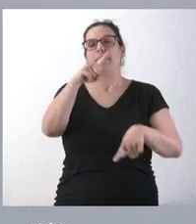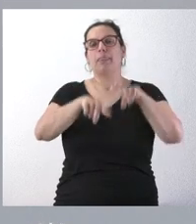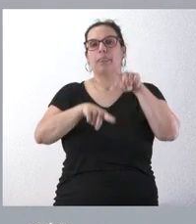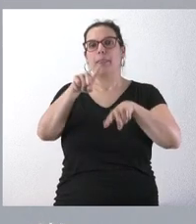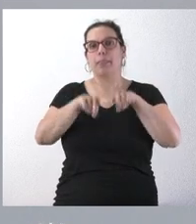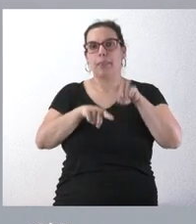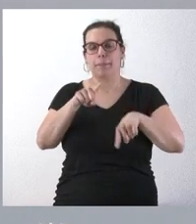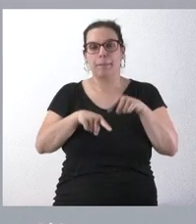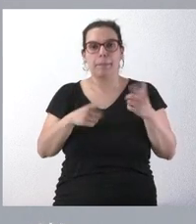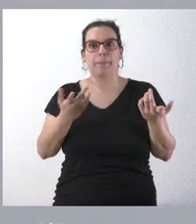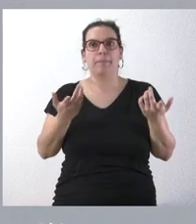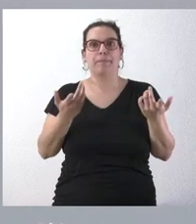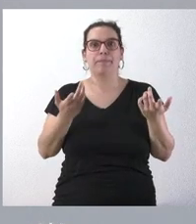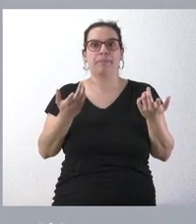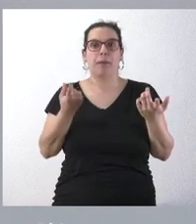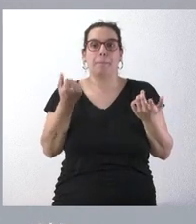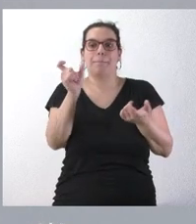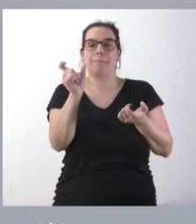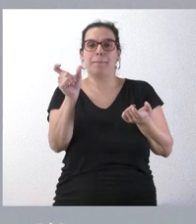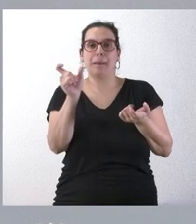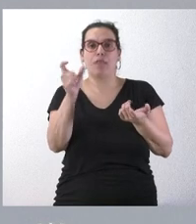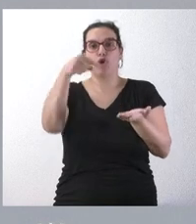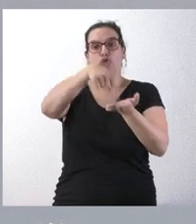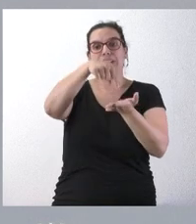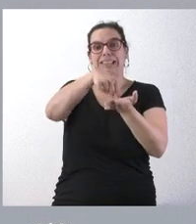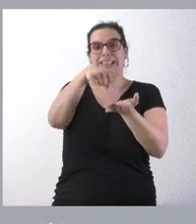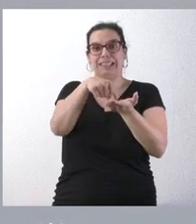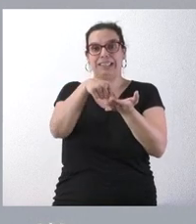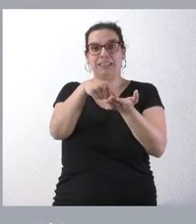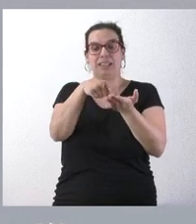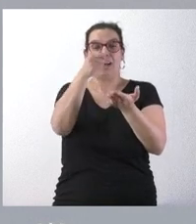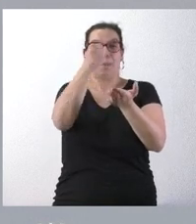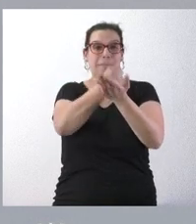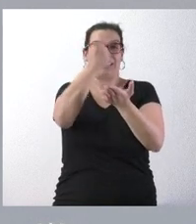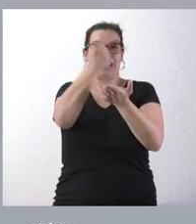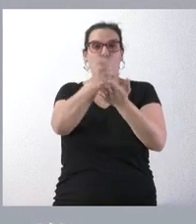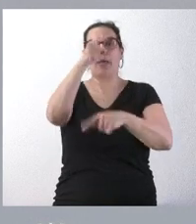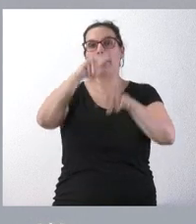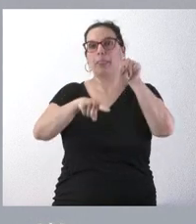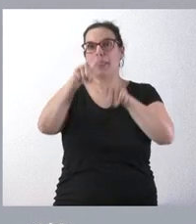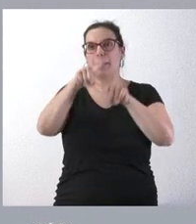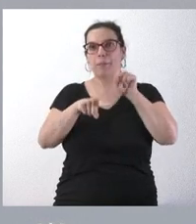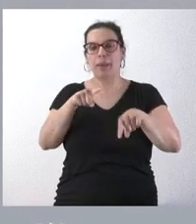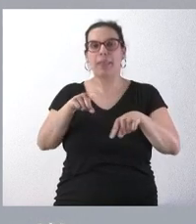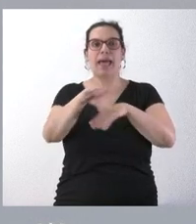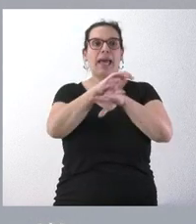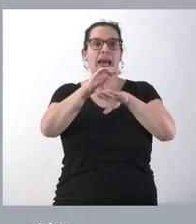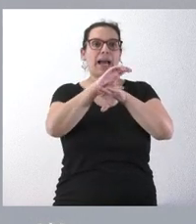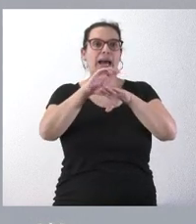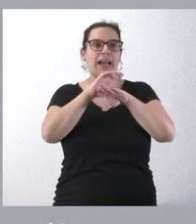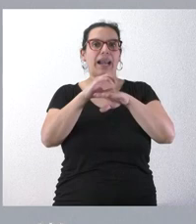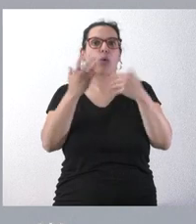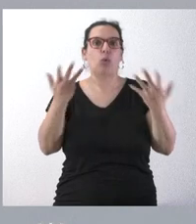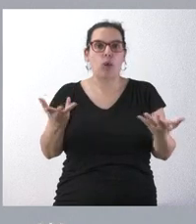el precio de esta tasa universitaria depende de si estamos hablando de carreras experimentales, de